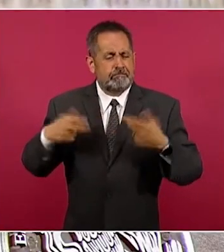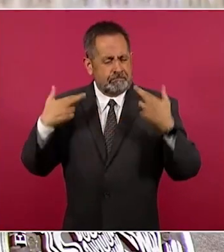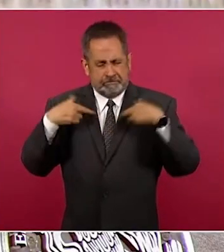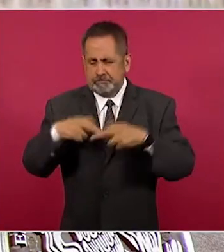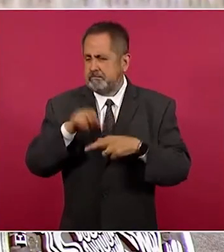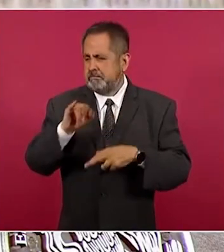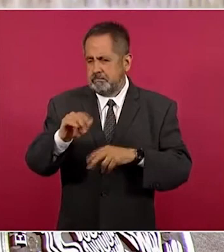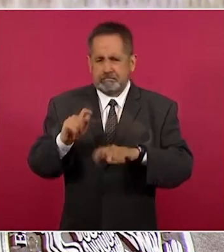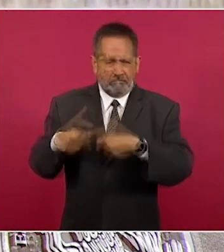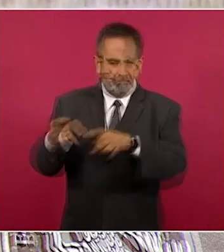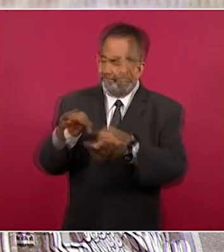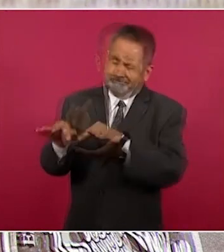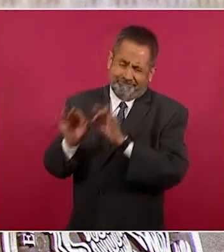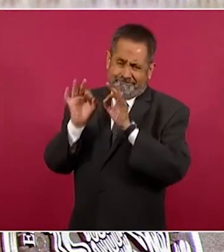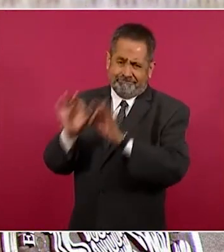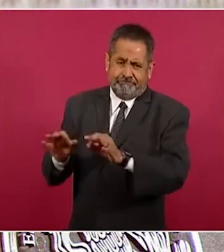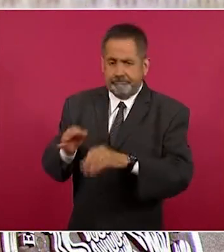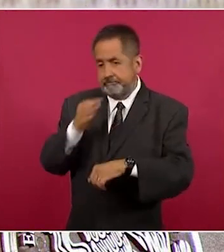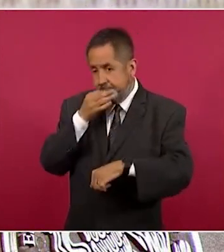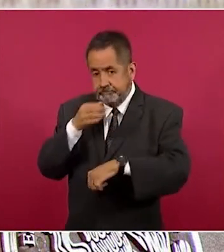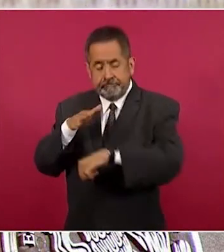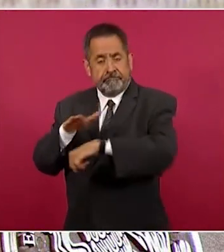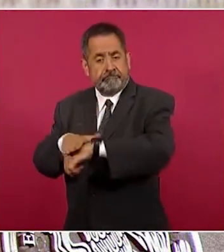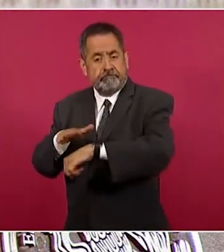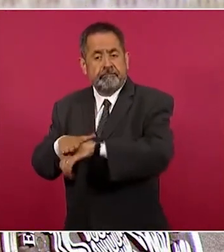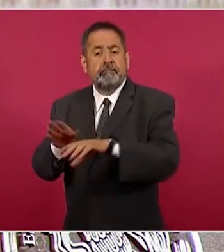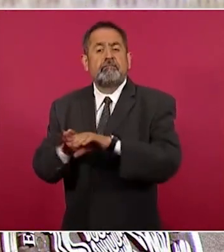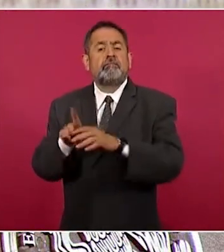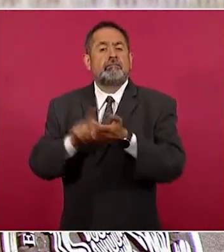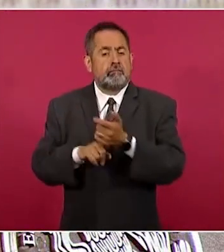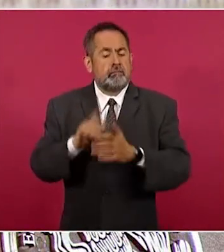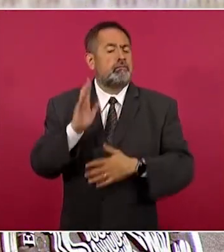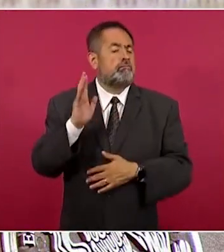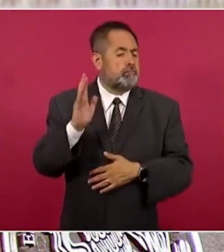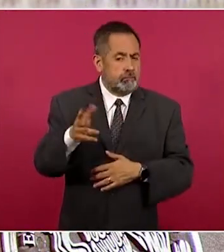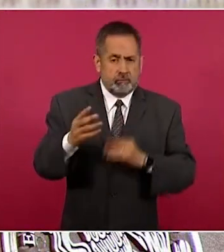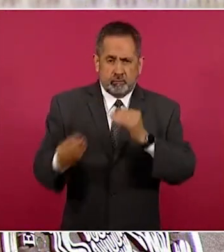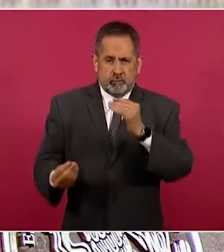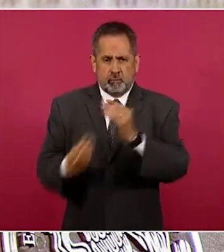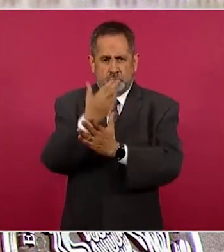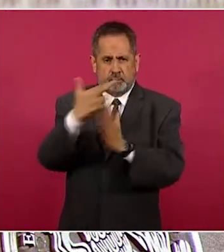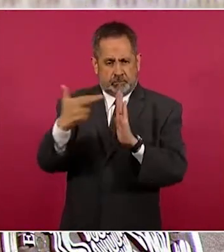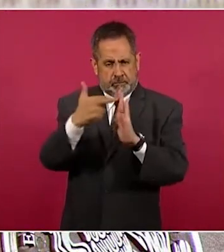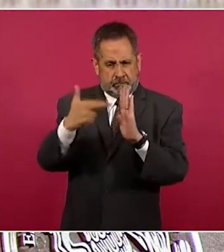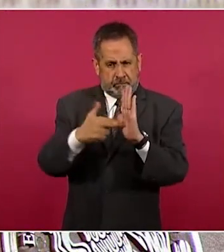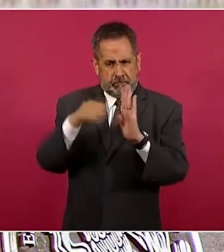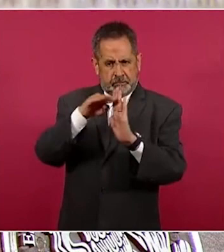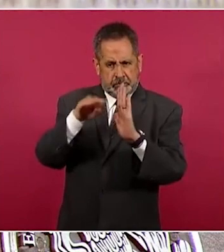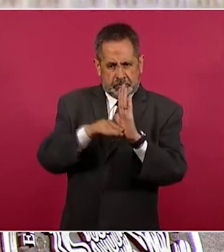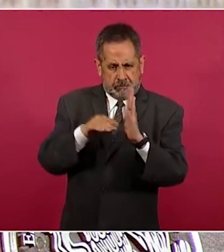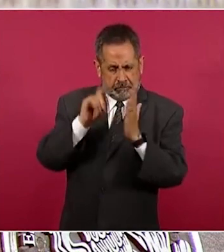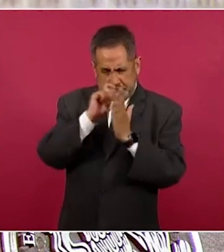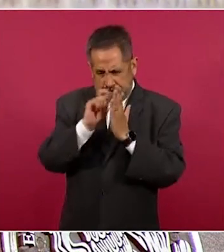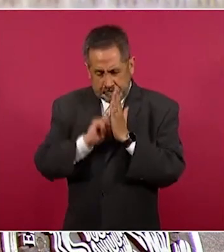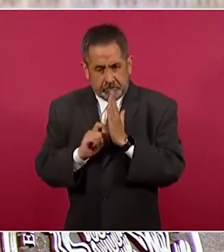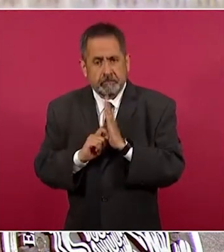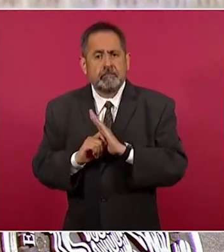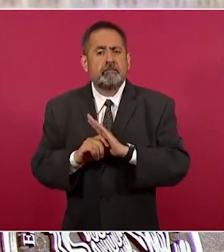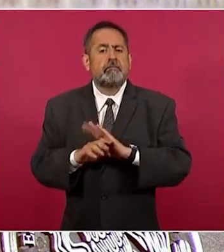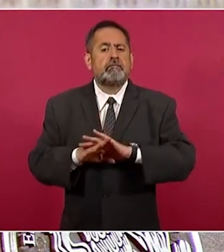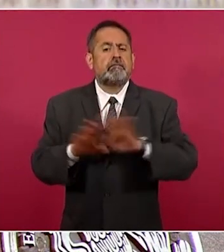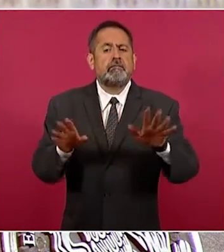Profesionalización Docente. El CENTE ha tenido elecciones en algunos casos, lamentablemente no ha sido ya con las nuevas